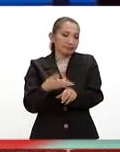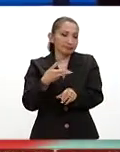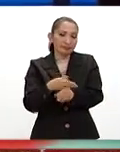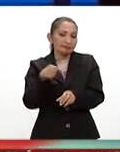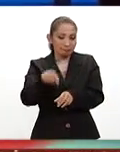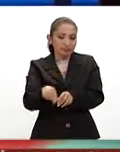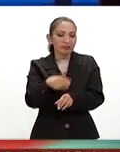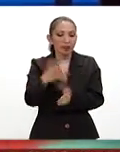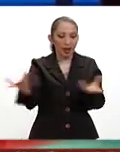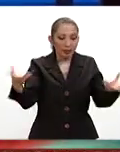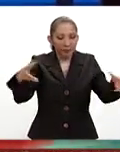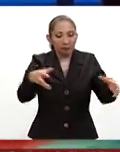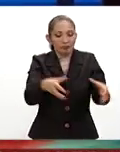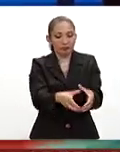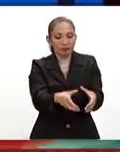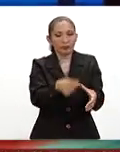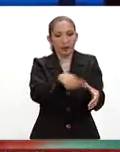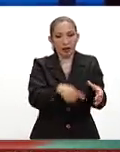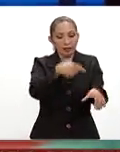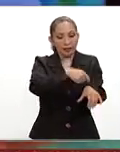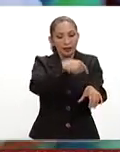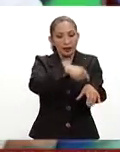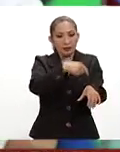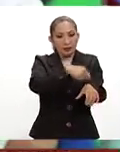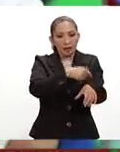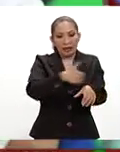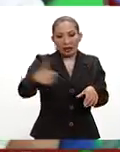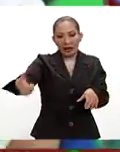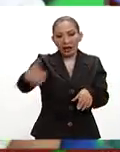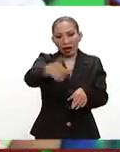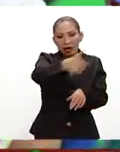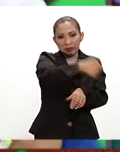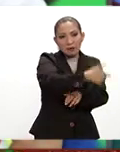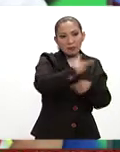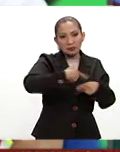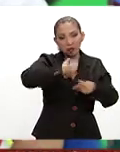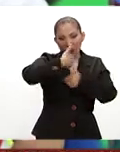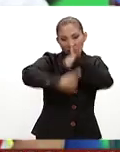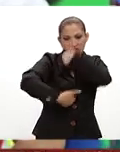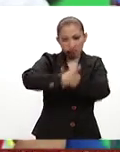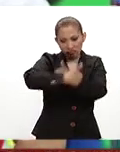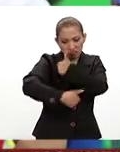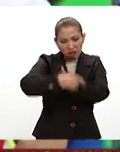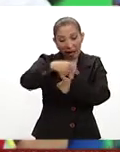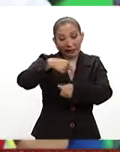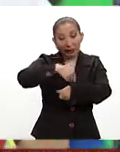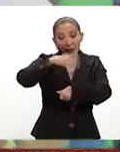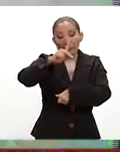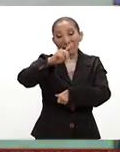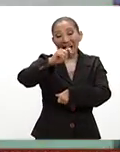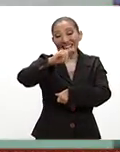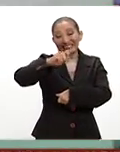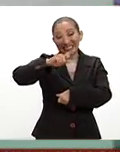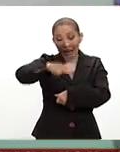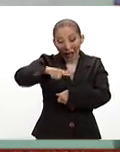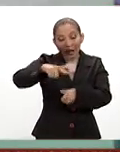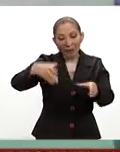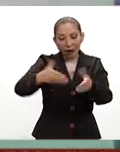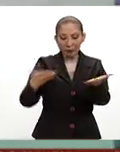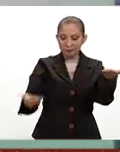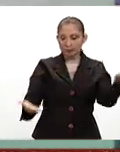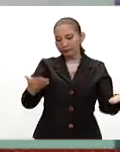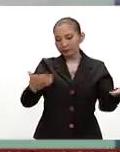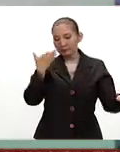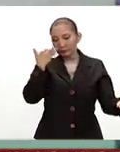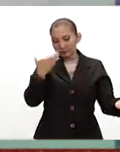que se iba a conjuntar los tiempos parciales de cada uno de los competidores, y este tiempo parcial se iba a comparar con